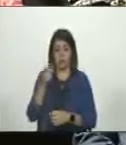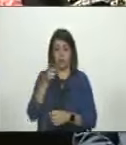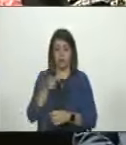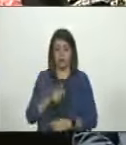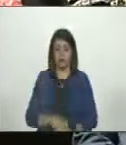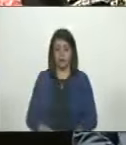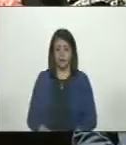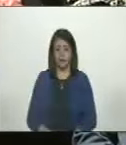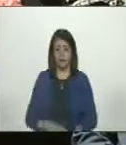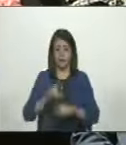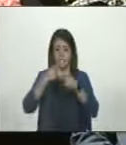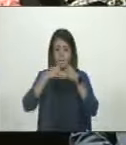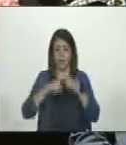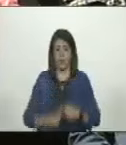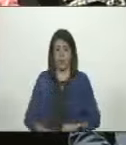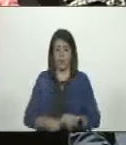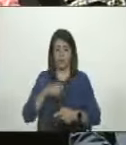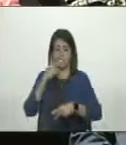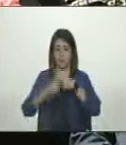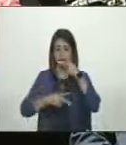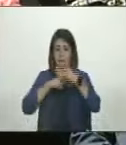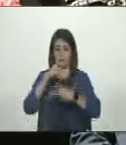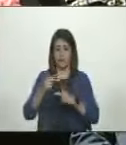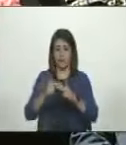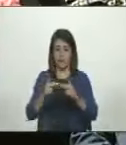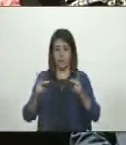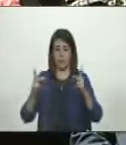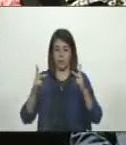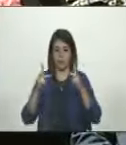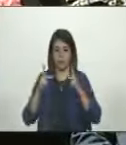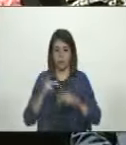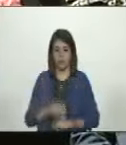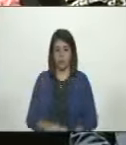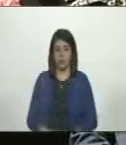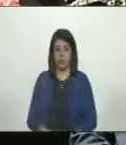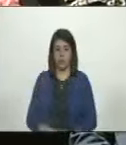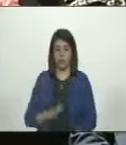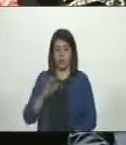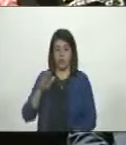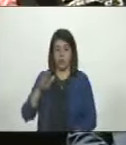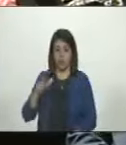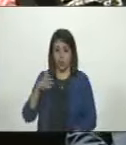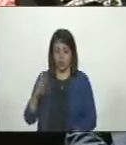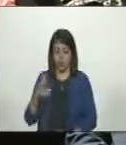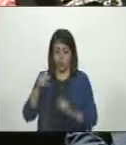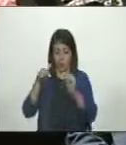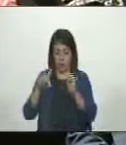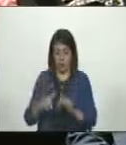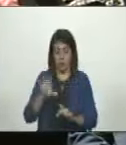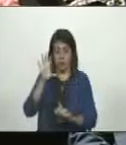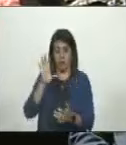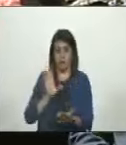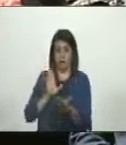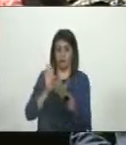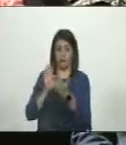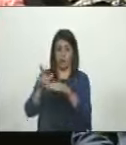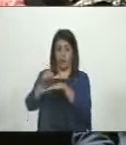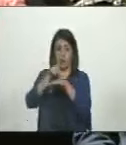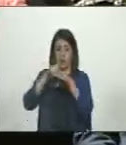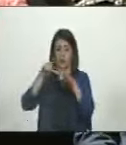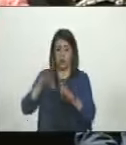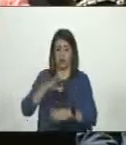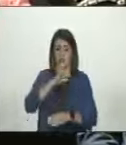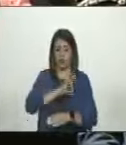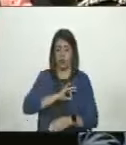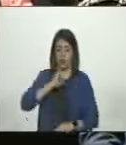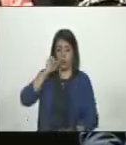de los presupuestos, de las políticas públicas cuando al frente del país está un gobierno socialista,